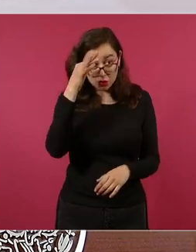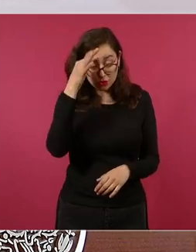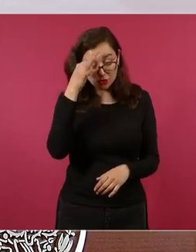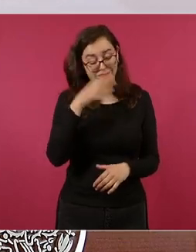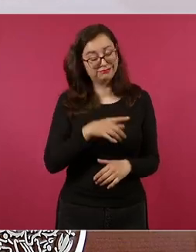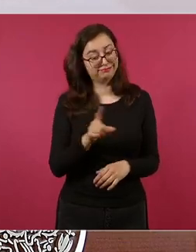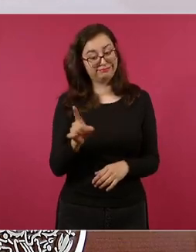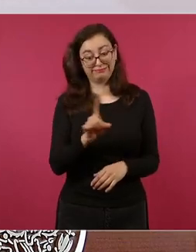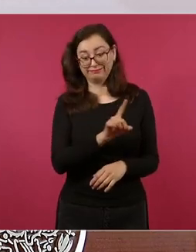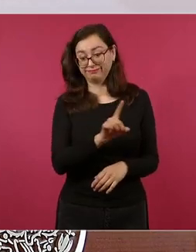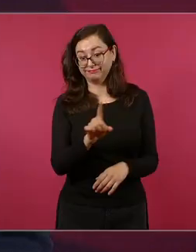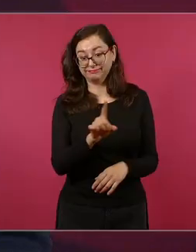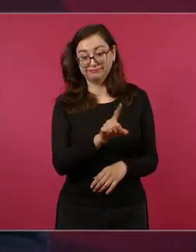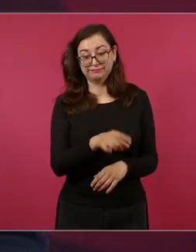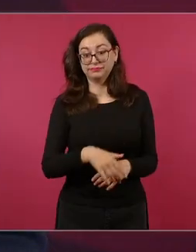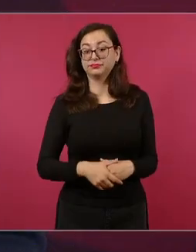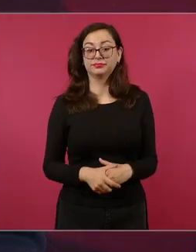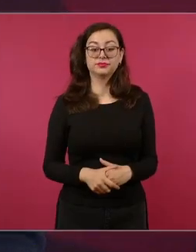México